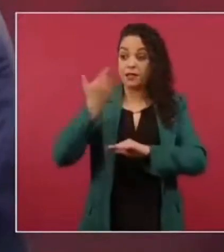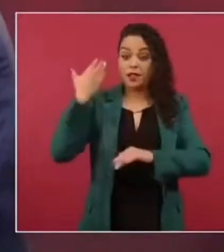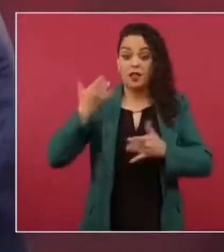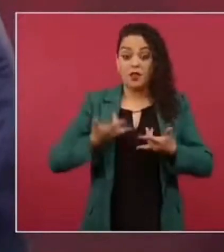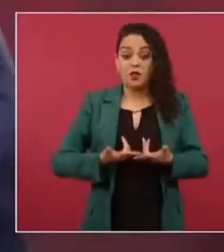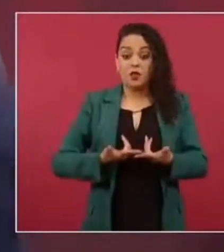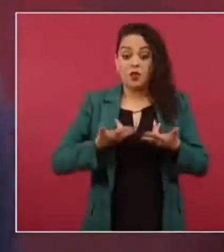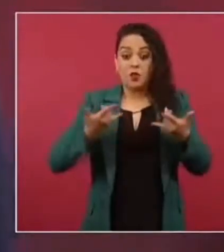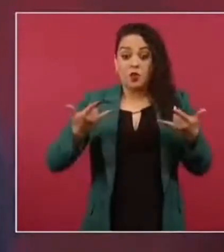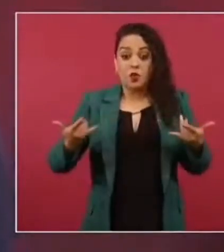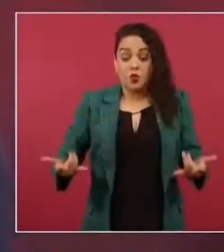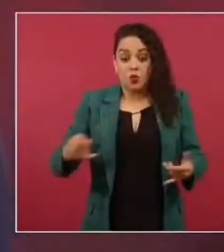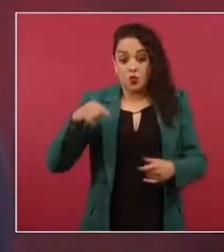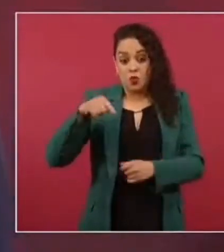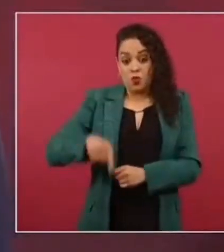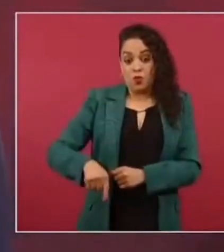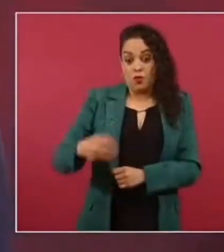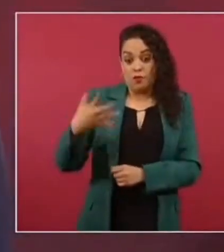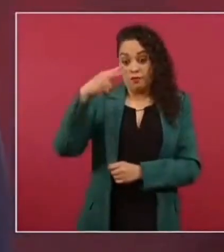histórico